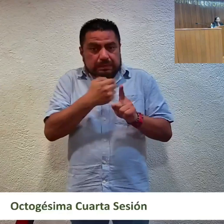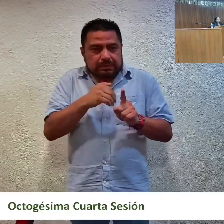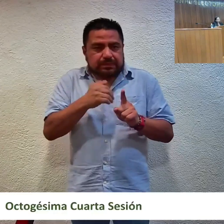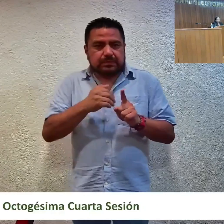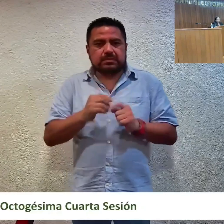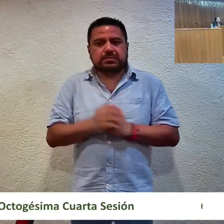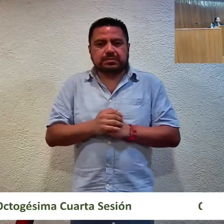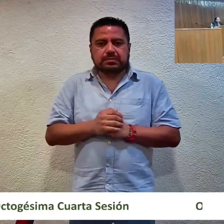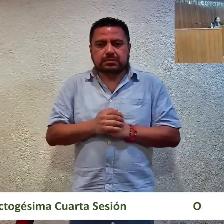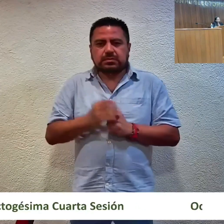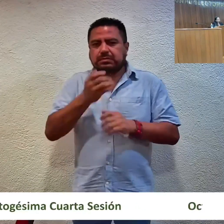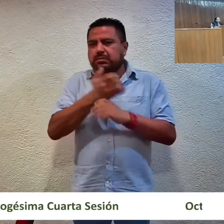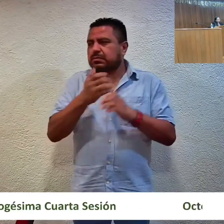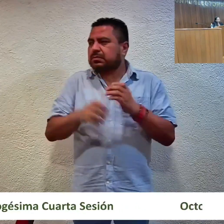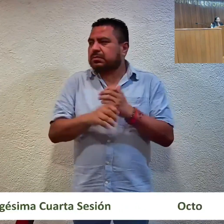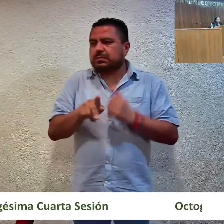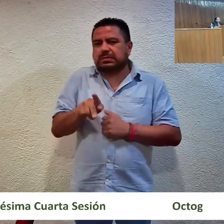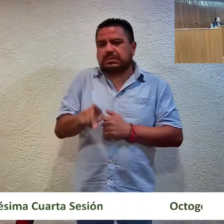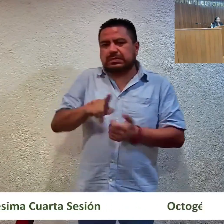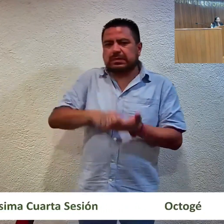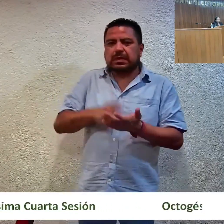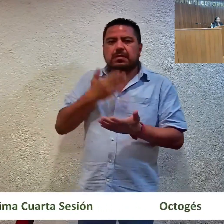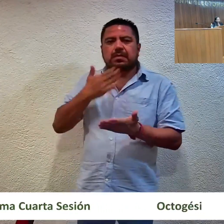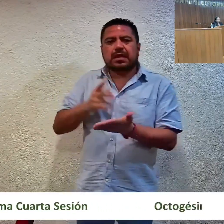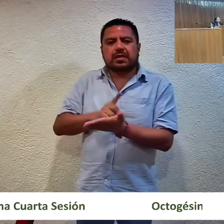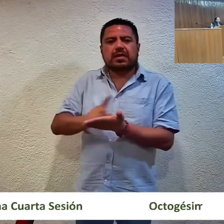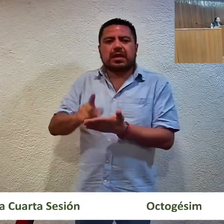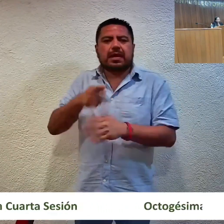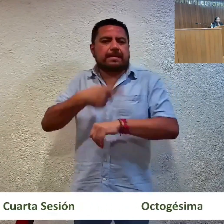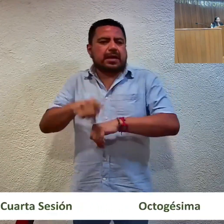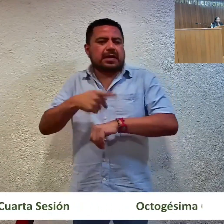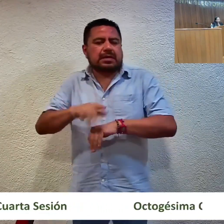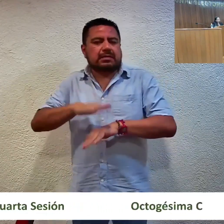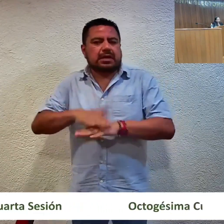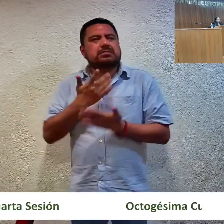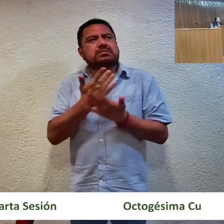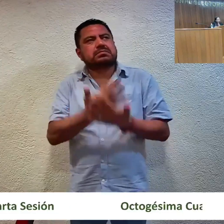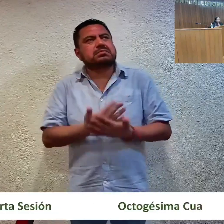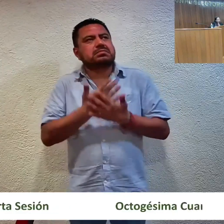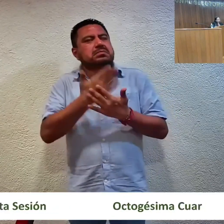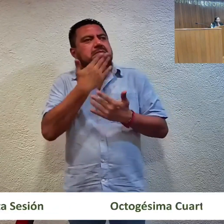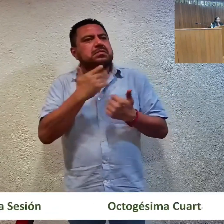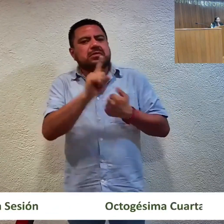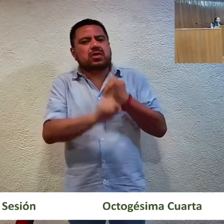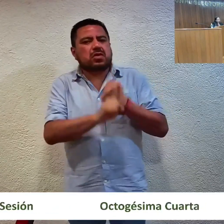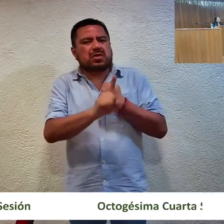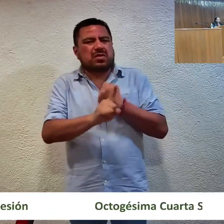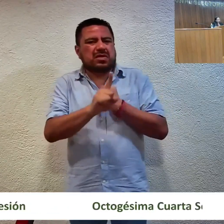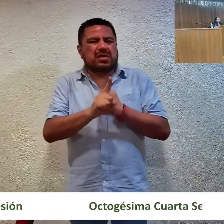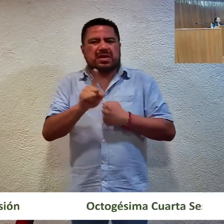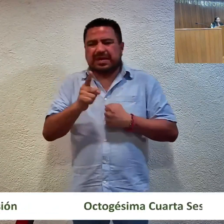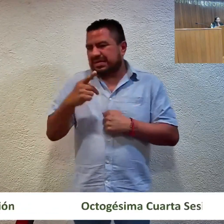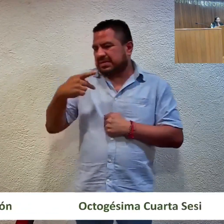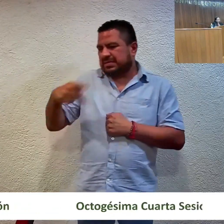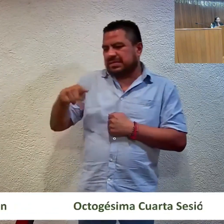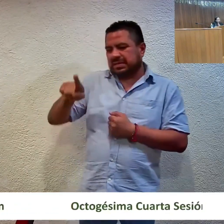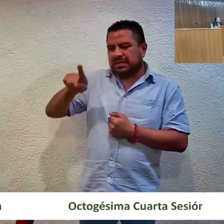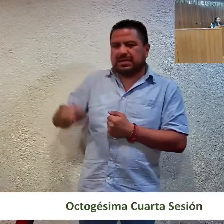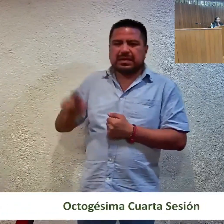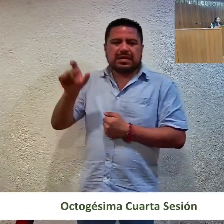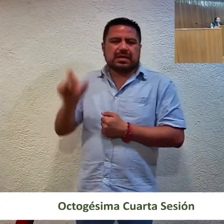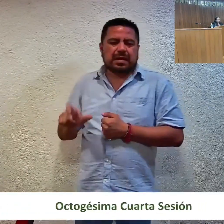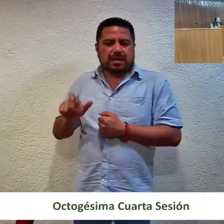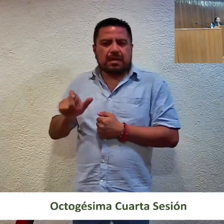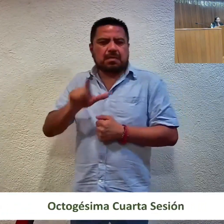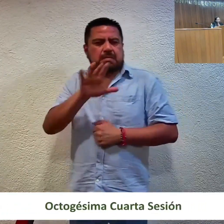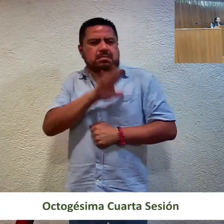estudio de los elementos de la apariencia del buen derecho, el peligro en la demora y la no afectación al orden público, no obstante, fue omisa